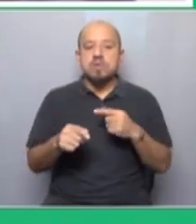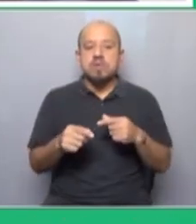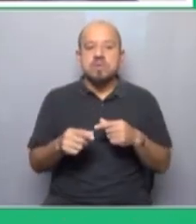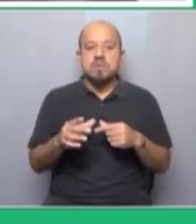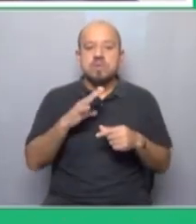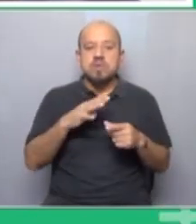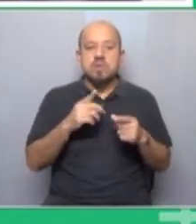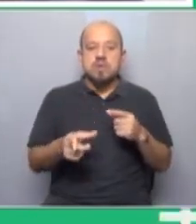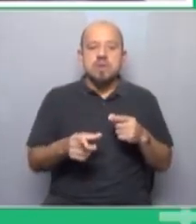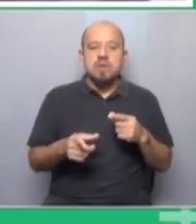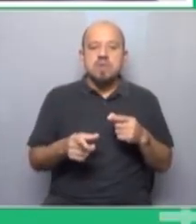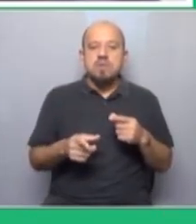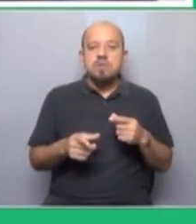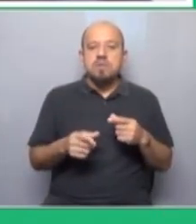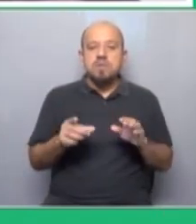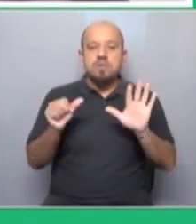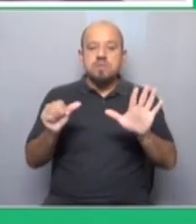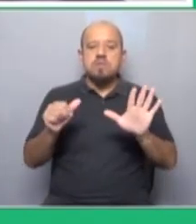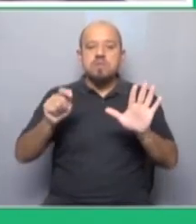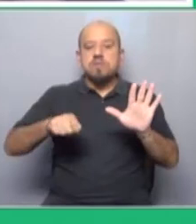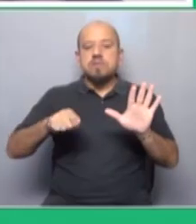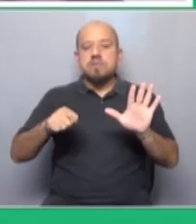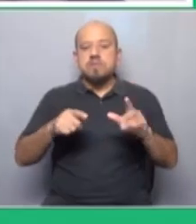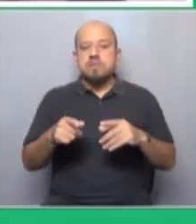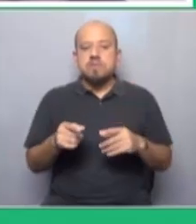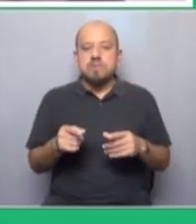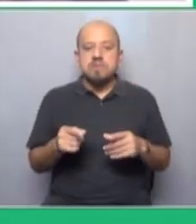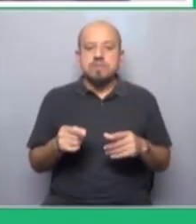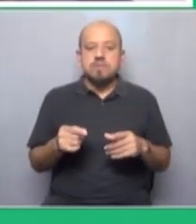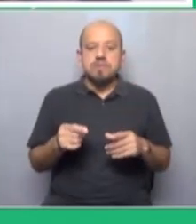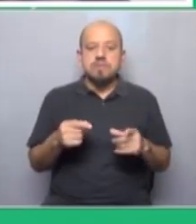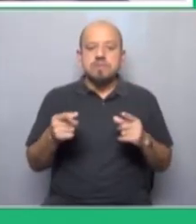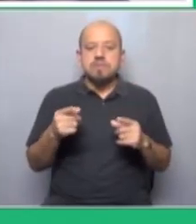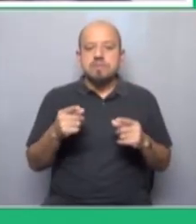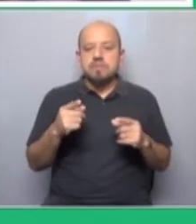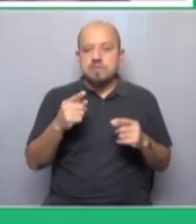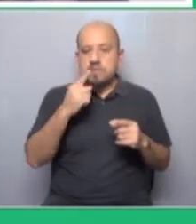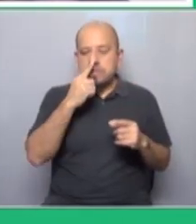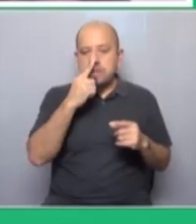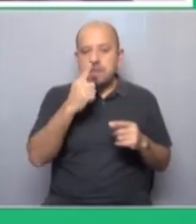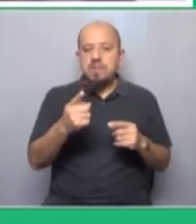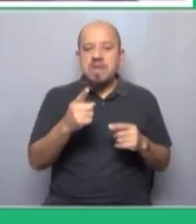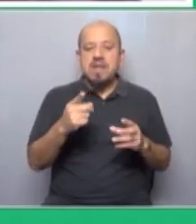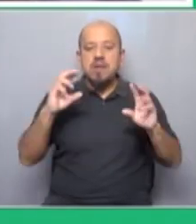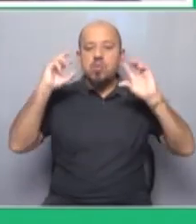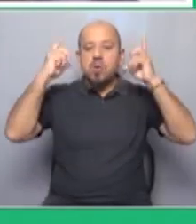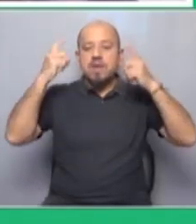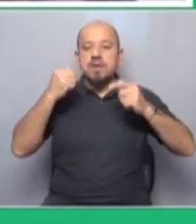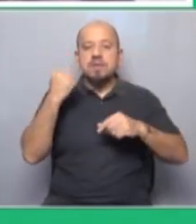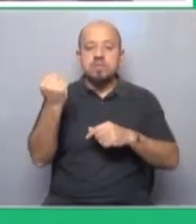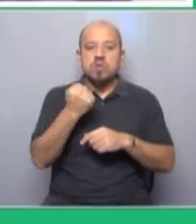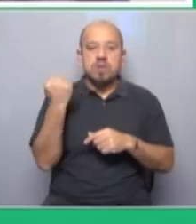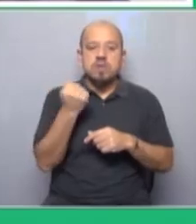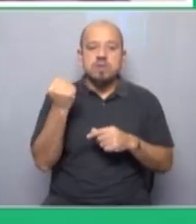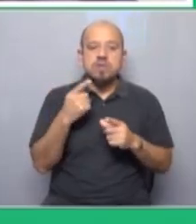registramos en solo los primeros seis meses de la pandemia mil huelgas de importancia.